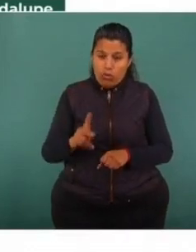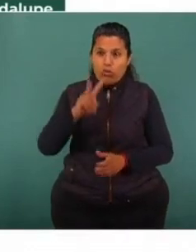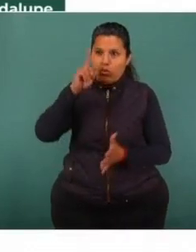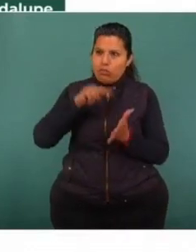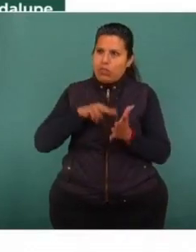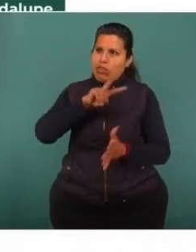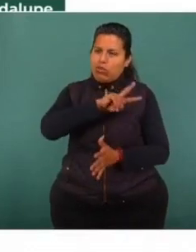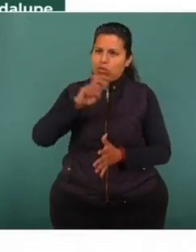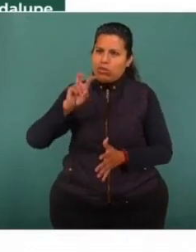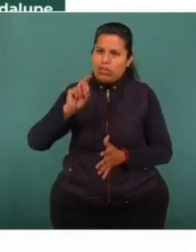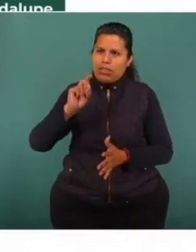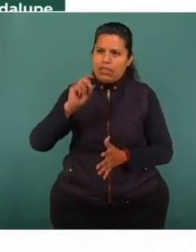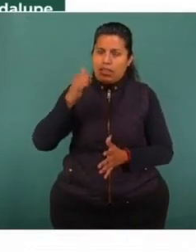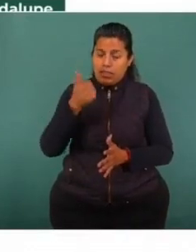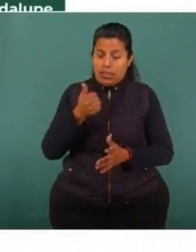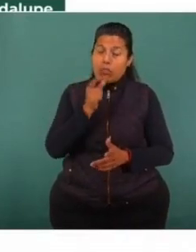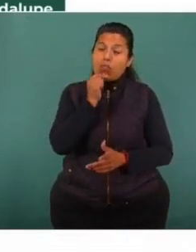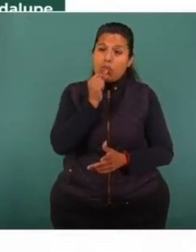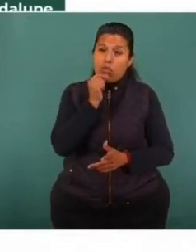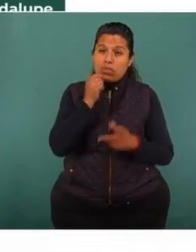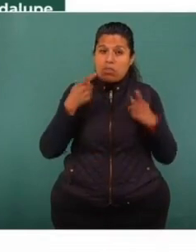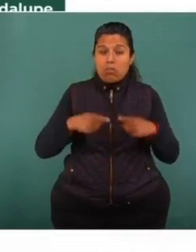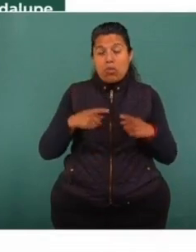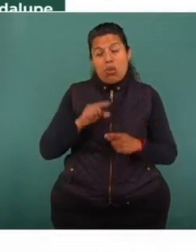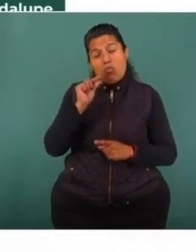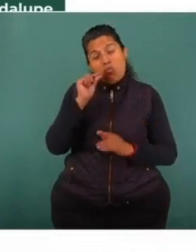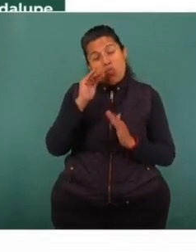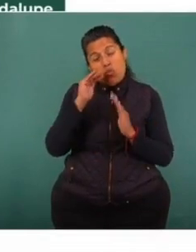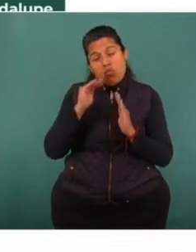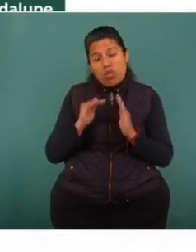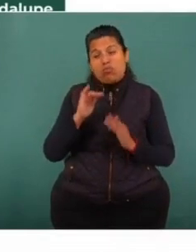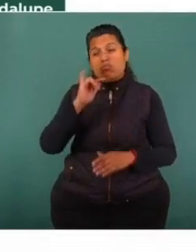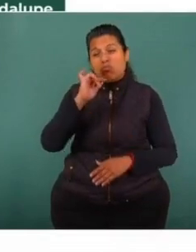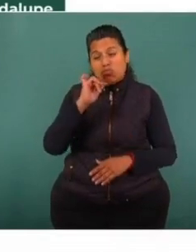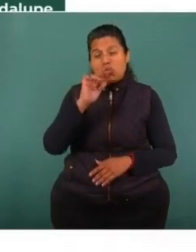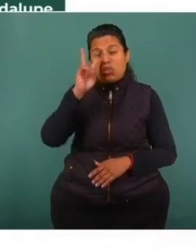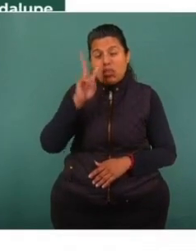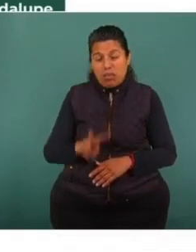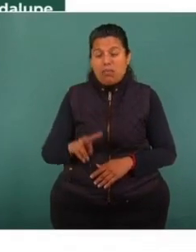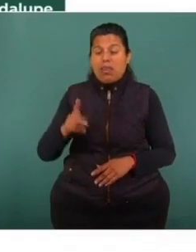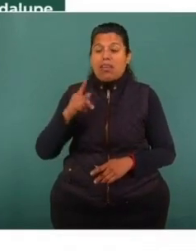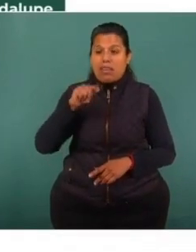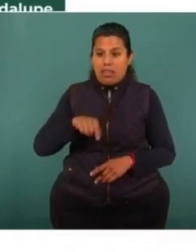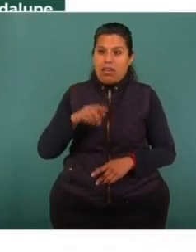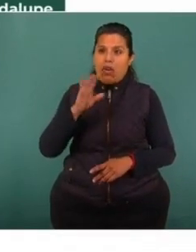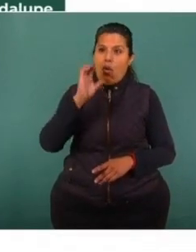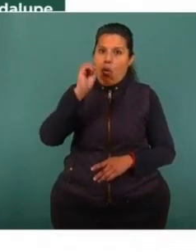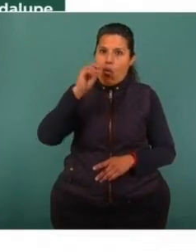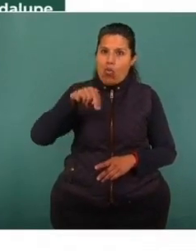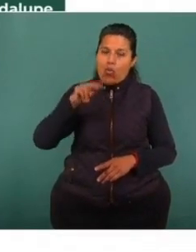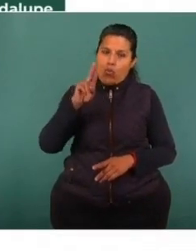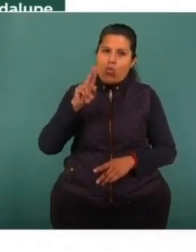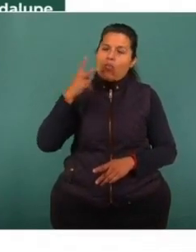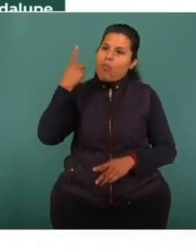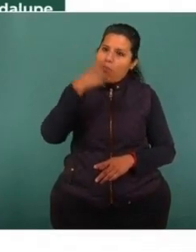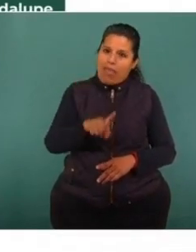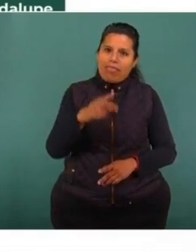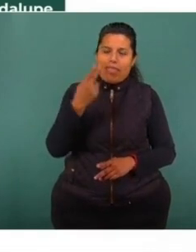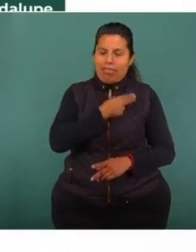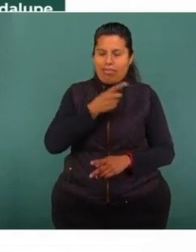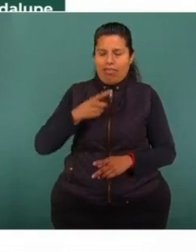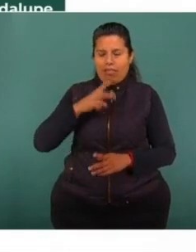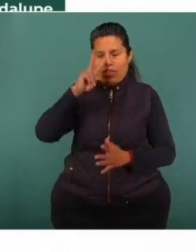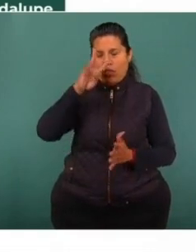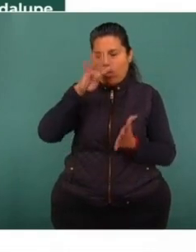mil 236 elementos, muy abajo de lo que establece el promedio de la ONU, que serían más o menos cuatro mil